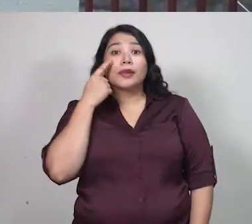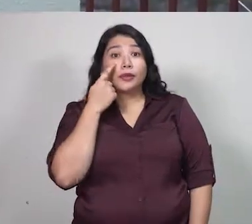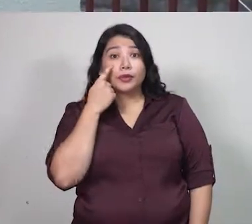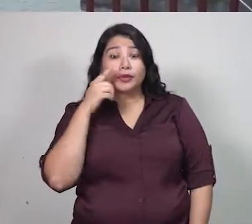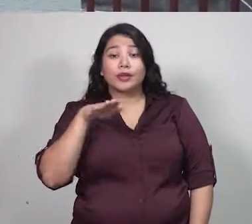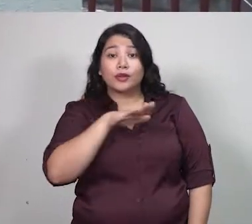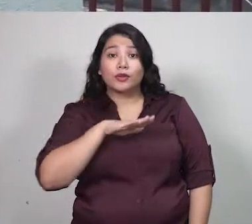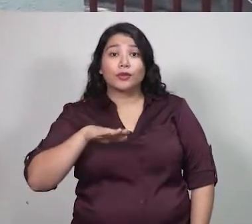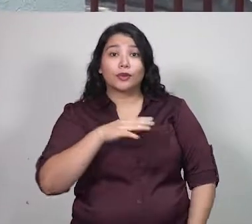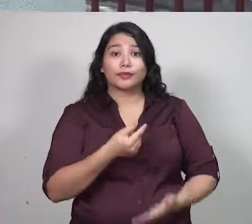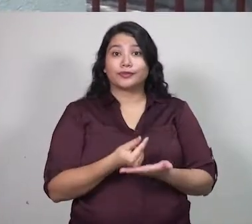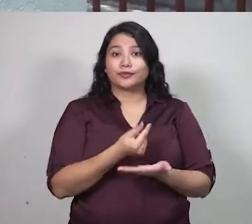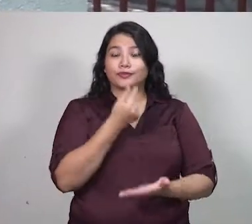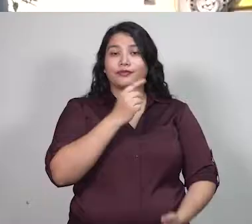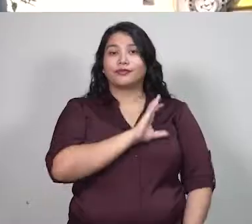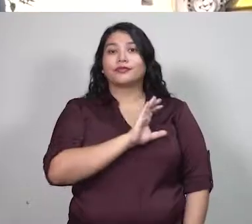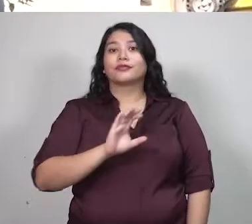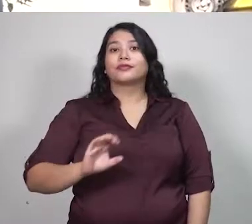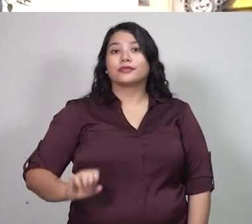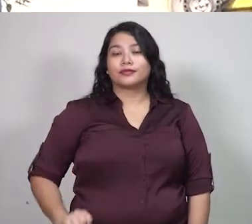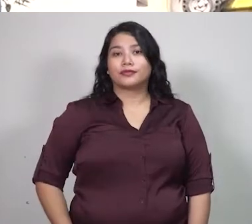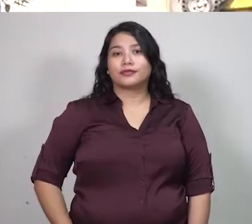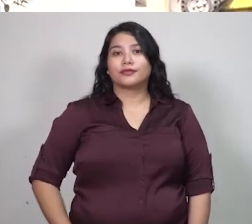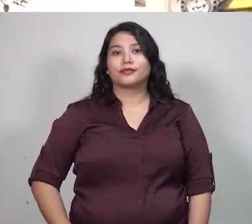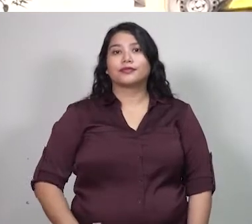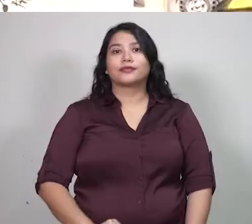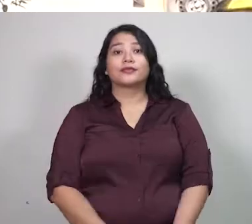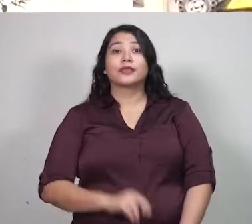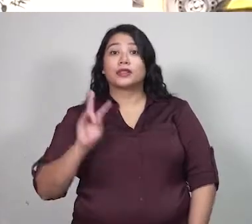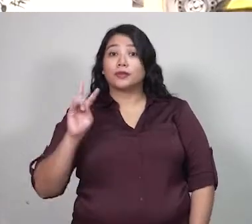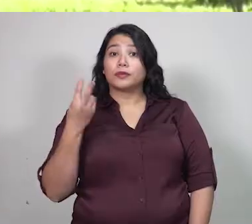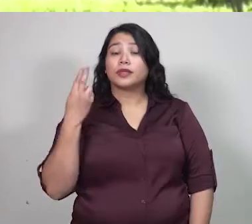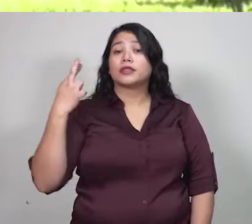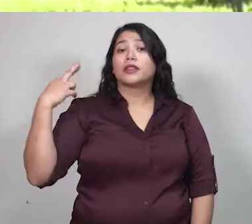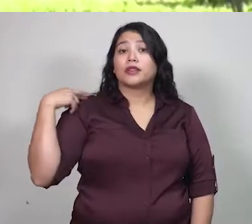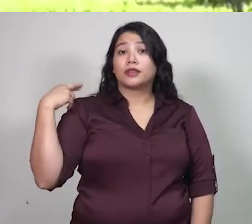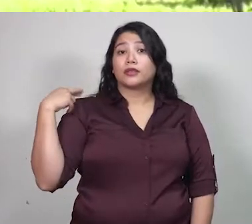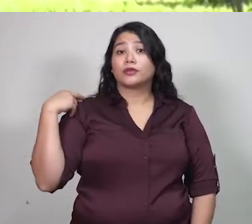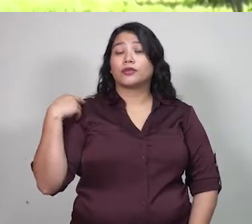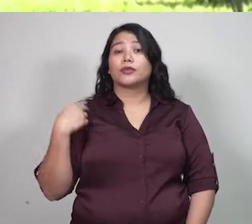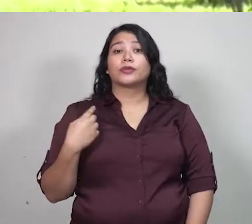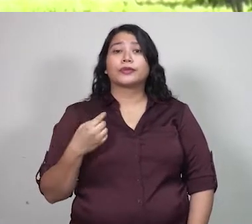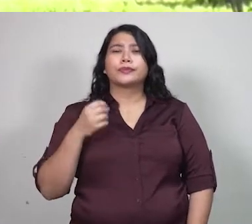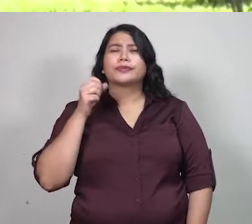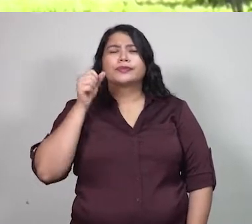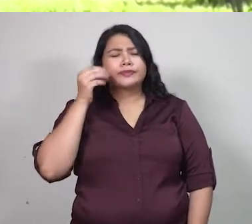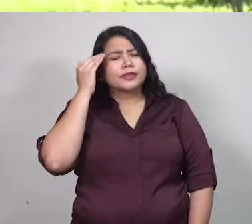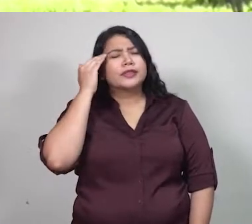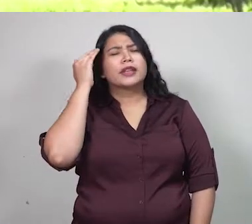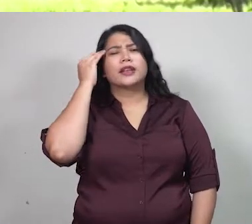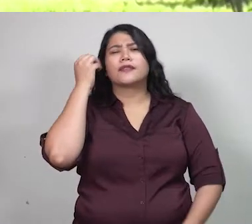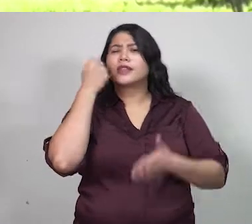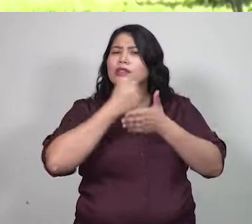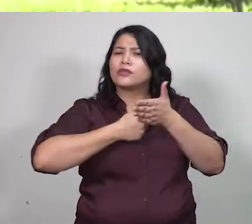se llevó a cabo en la plaza dedicada a la gesta heroica realizada por los caudillos y el vicerector académico, doctor Raúl Azcúnaga,